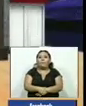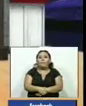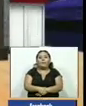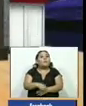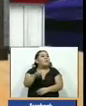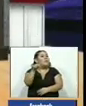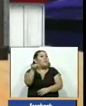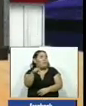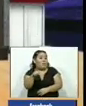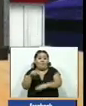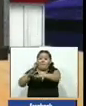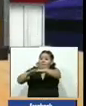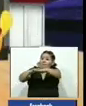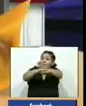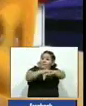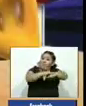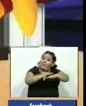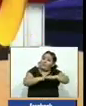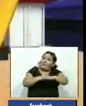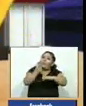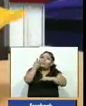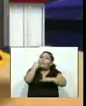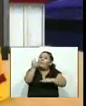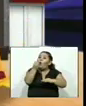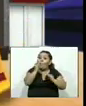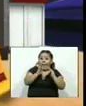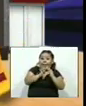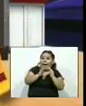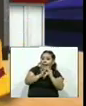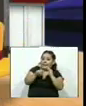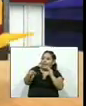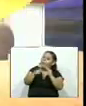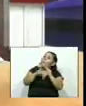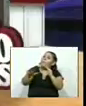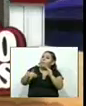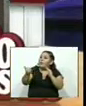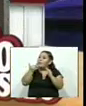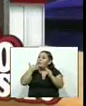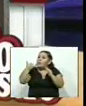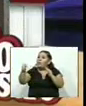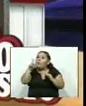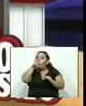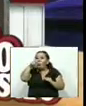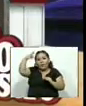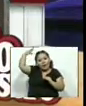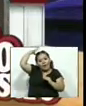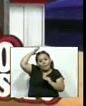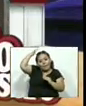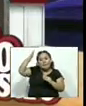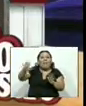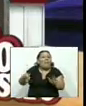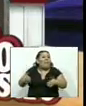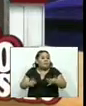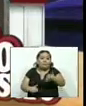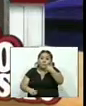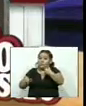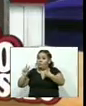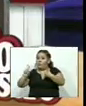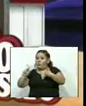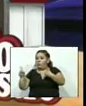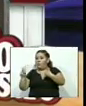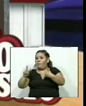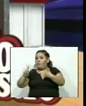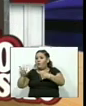y hoy dígales a todos que comen en su casa porque para pedir pollo campestre solamente tienen que llamar al 21